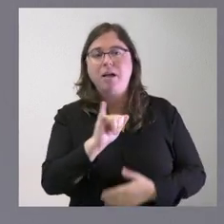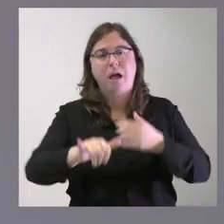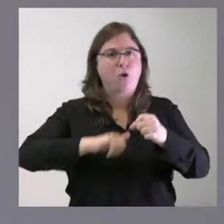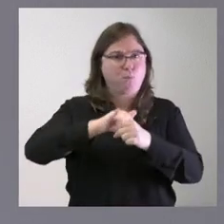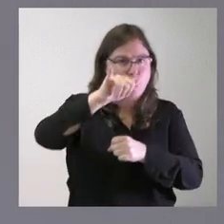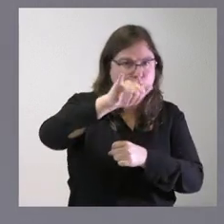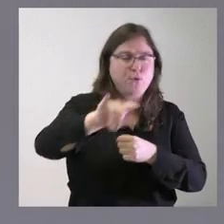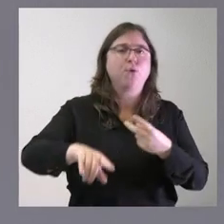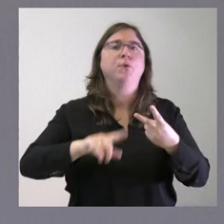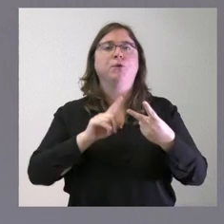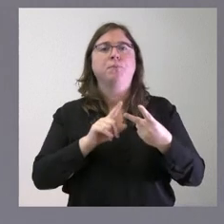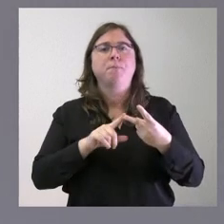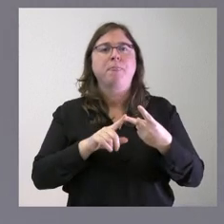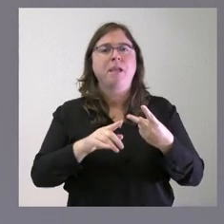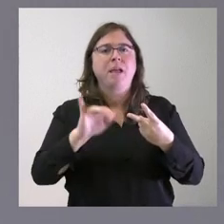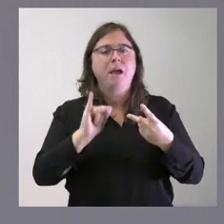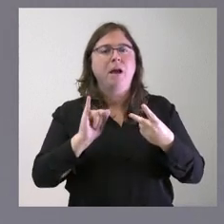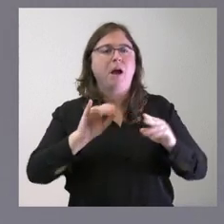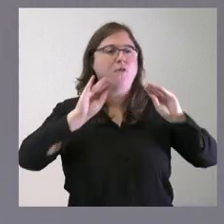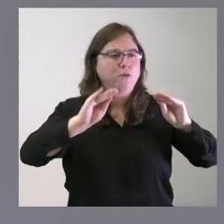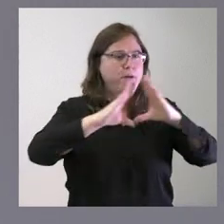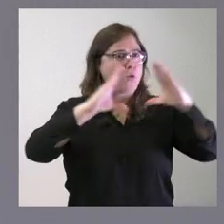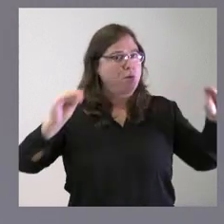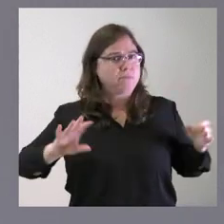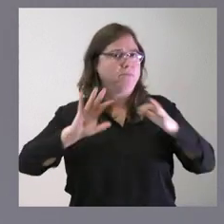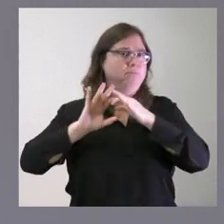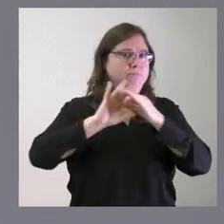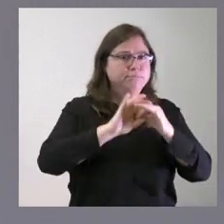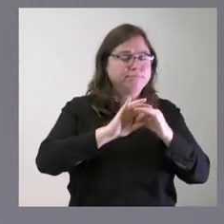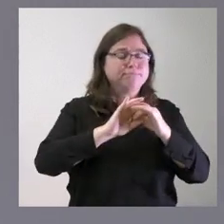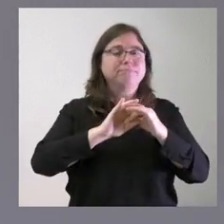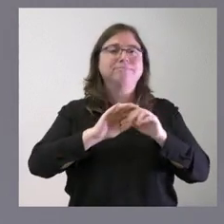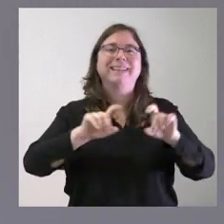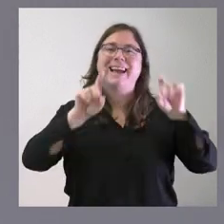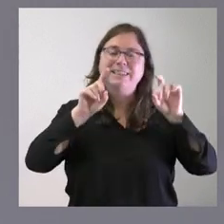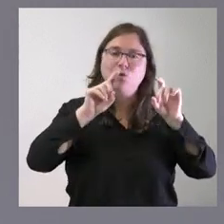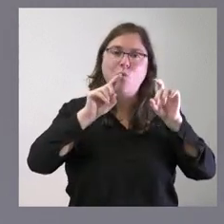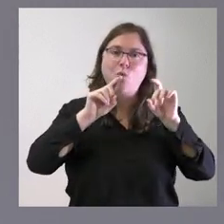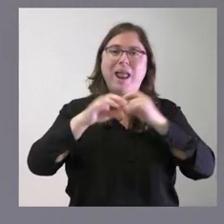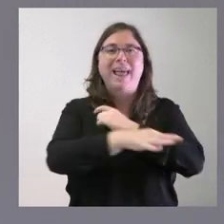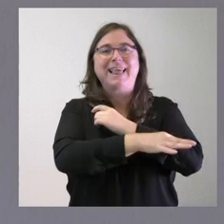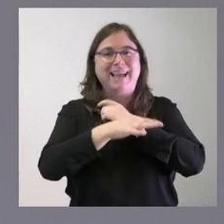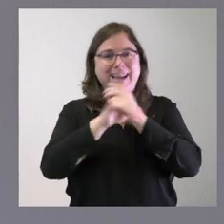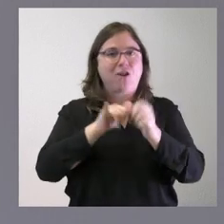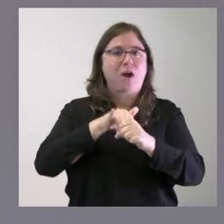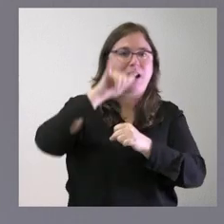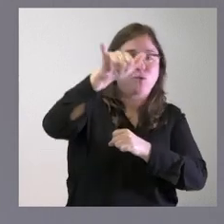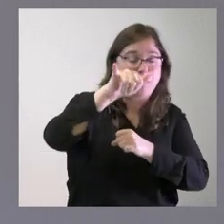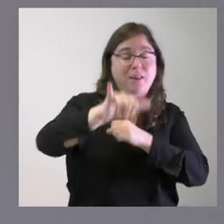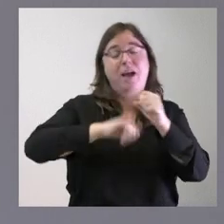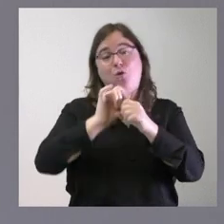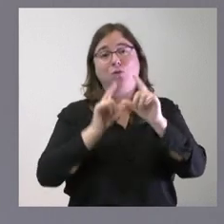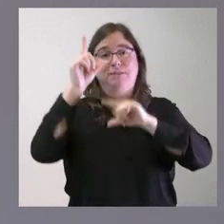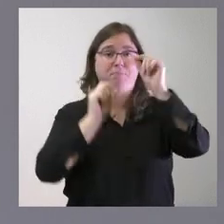a la existencia de una formación universitaria en una escuela de ingeniería aeronáutica y aeroespacial se hace